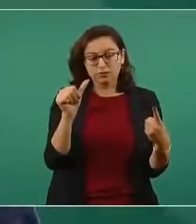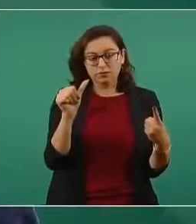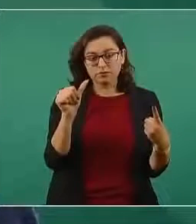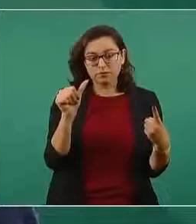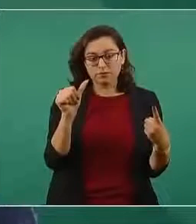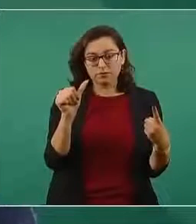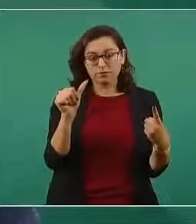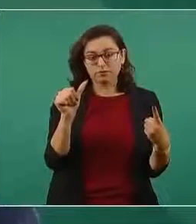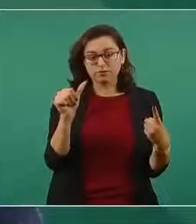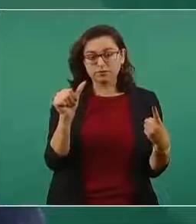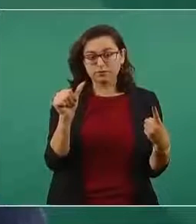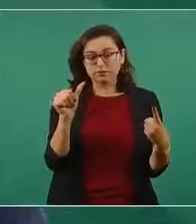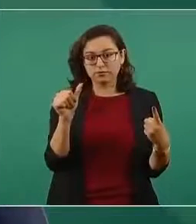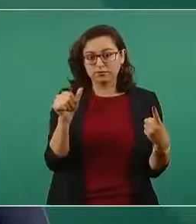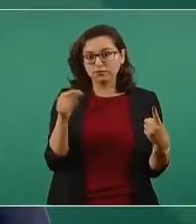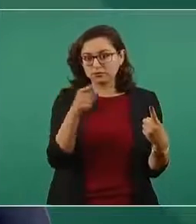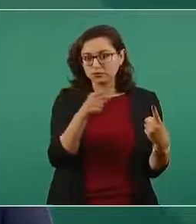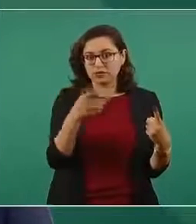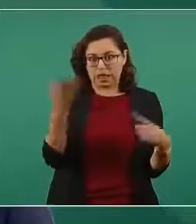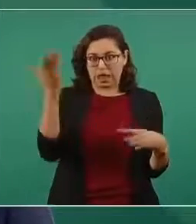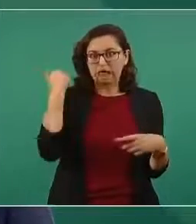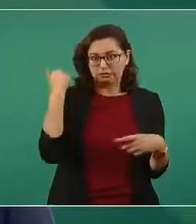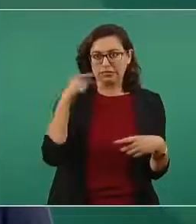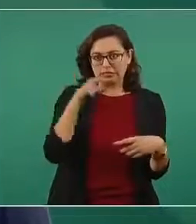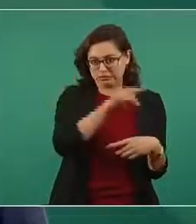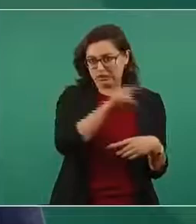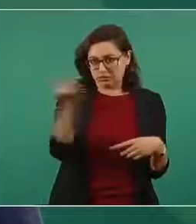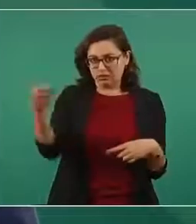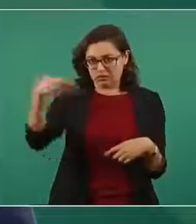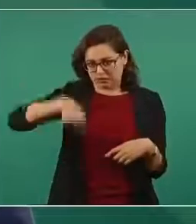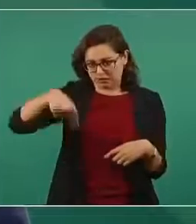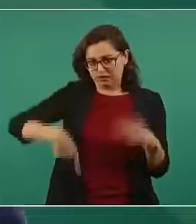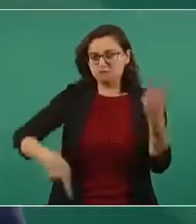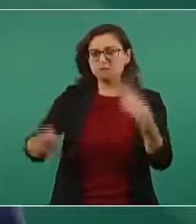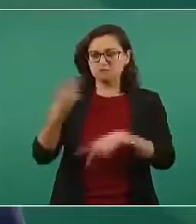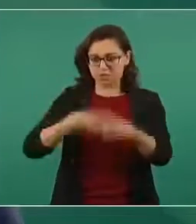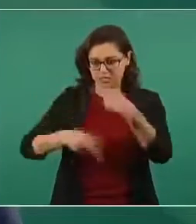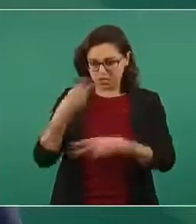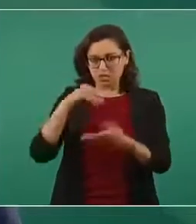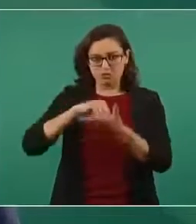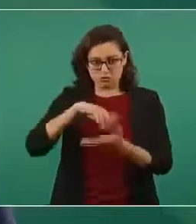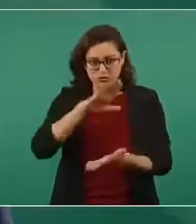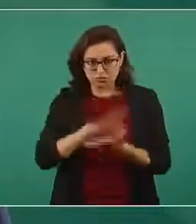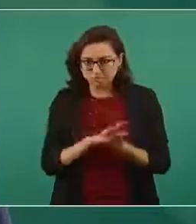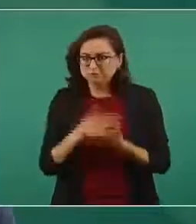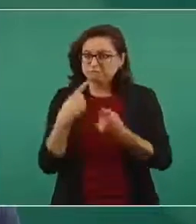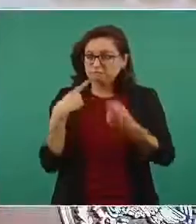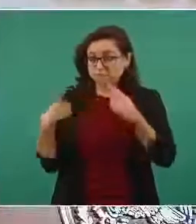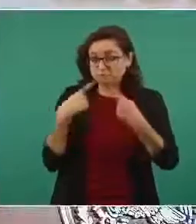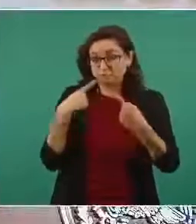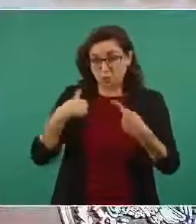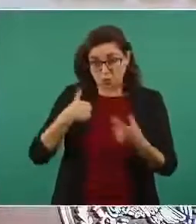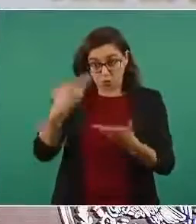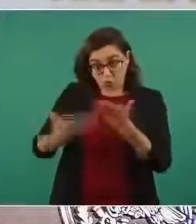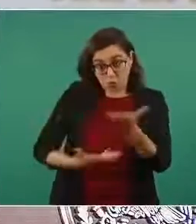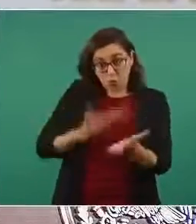aquí en palacio los cité vinieron les expuse